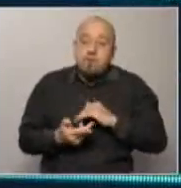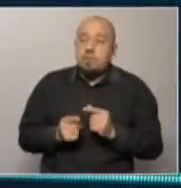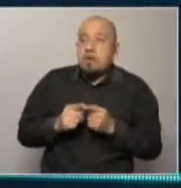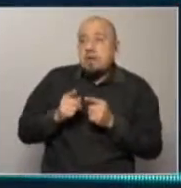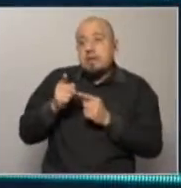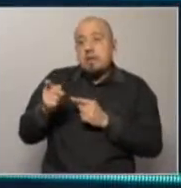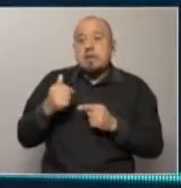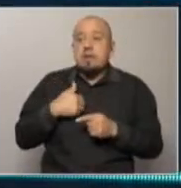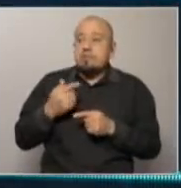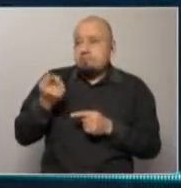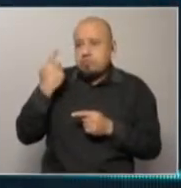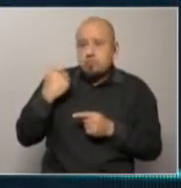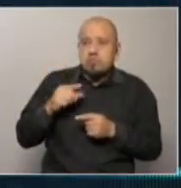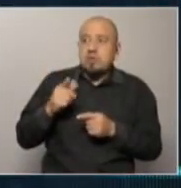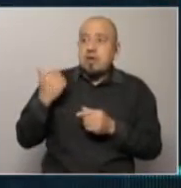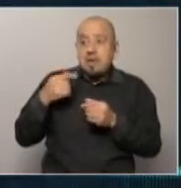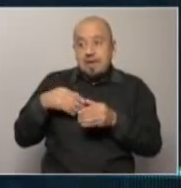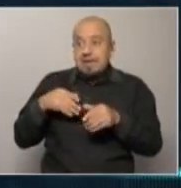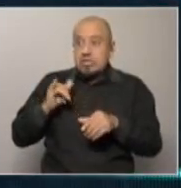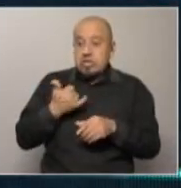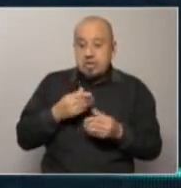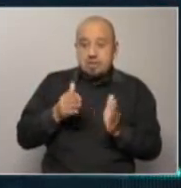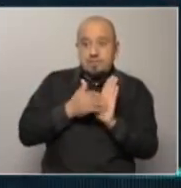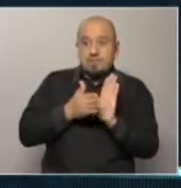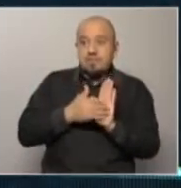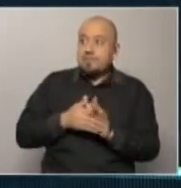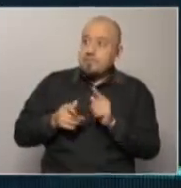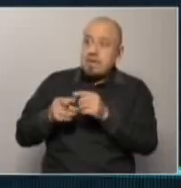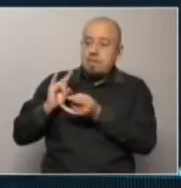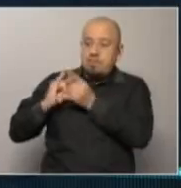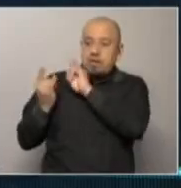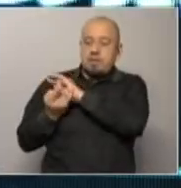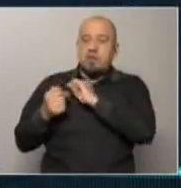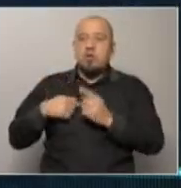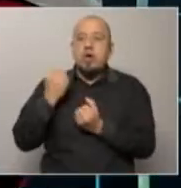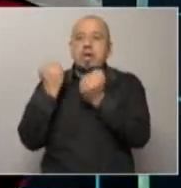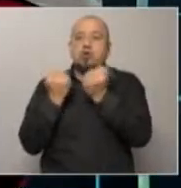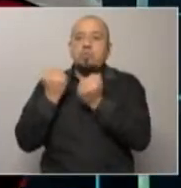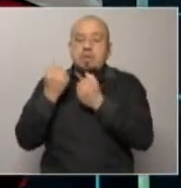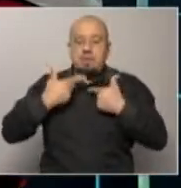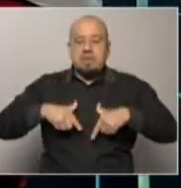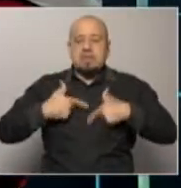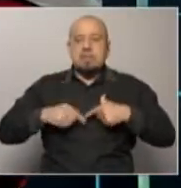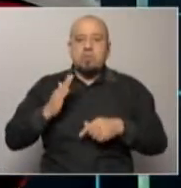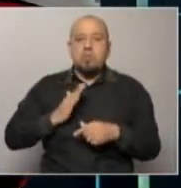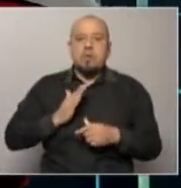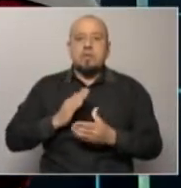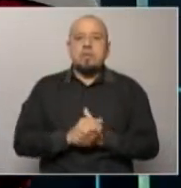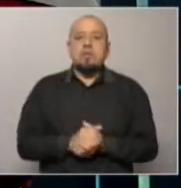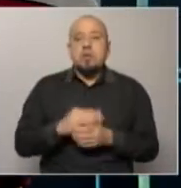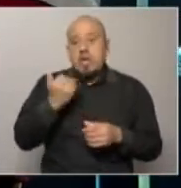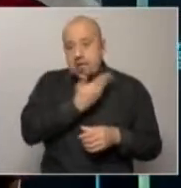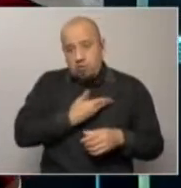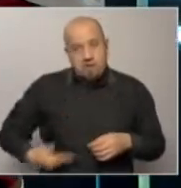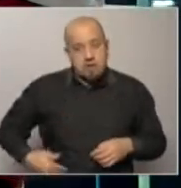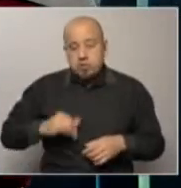ingresó hace apenas pocas horas al Parlamento de la mano de la Ministra de Economía, Azucena Arbeleche. El gobierno fue